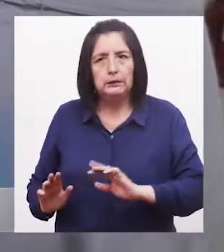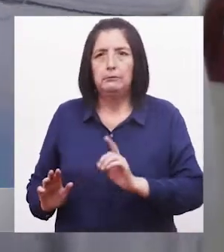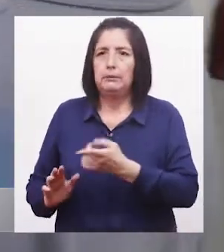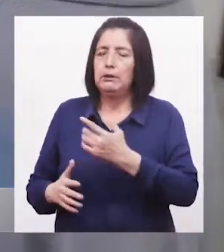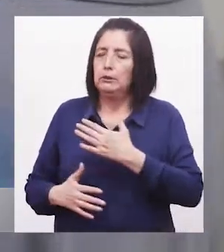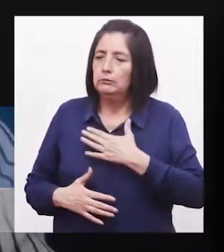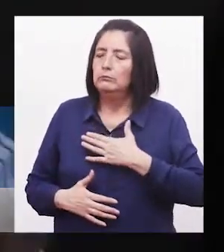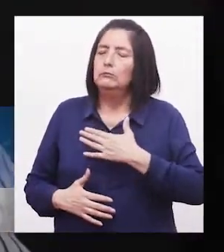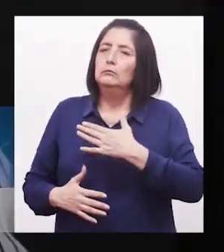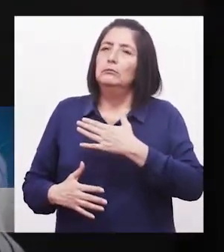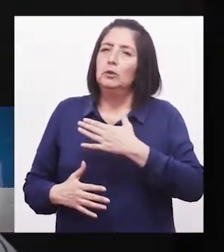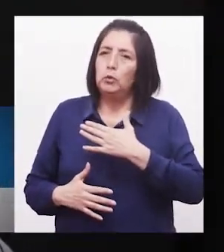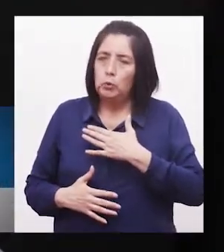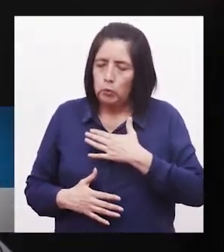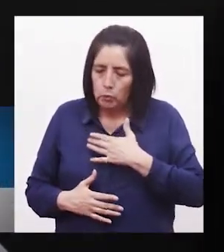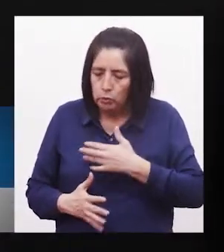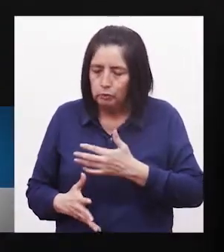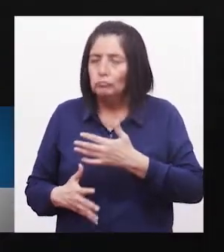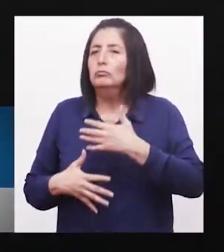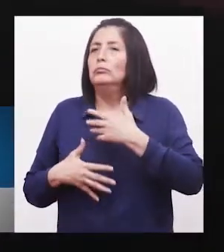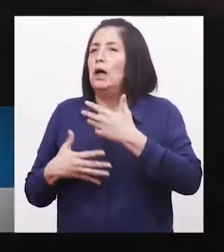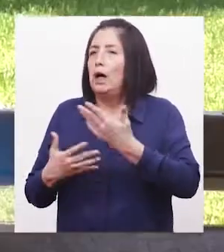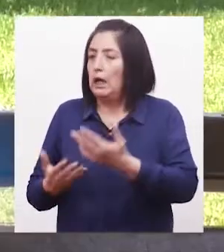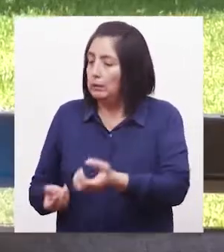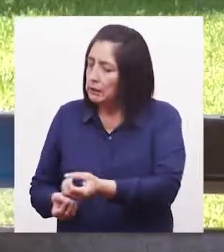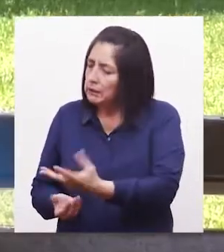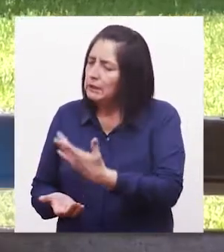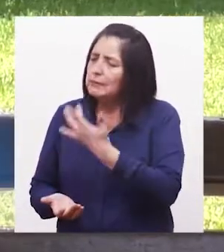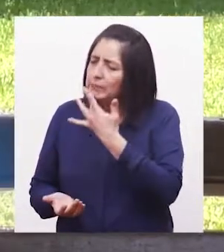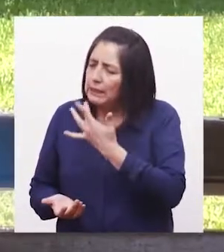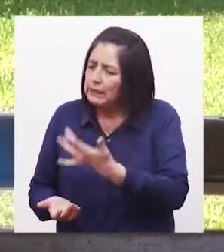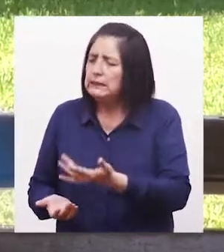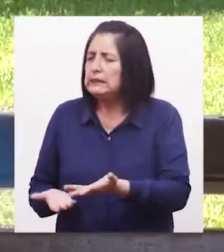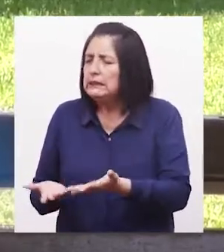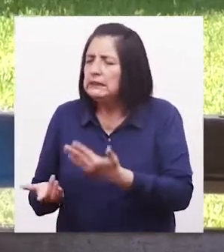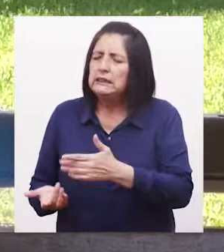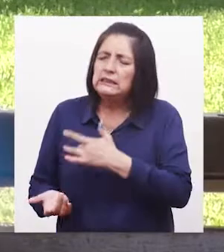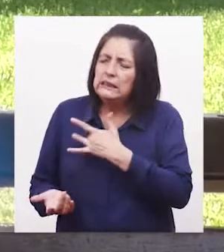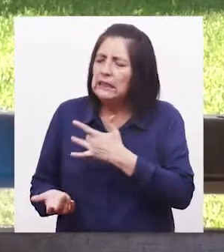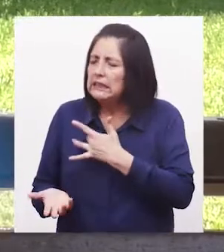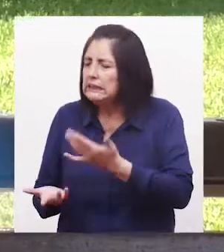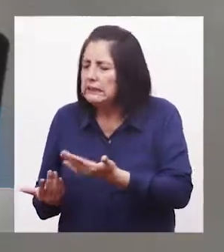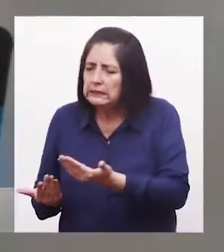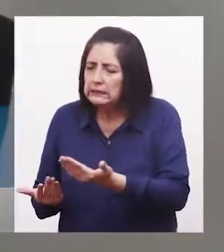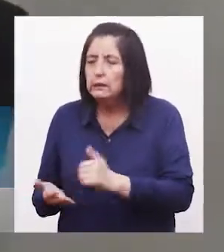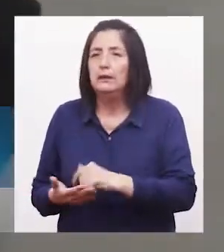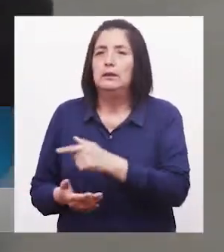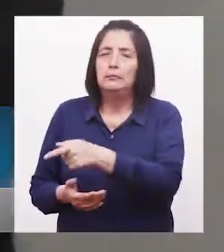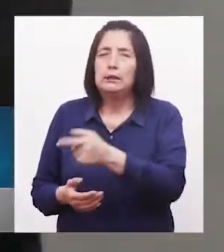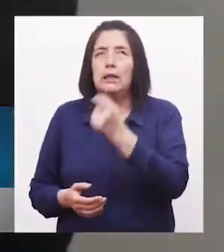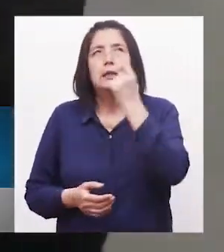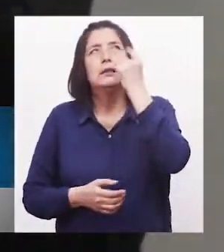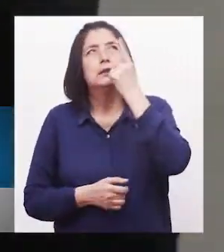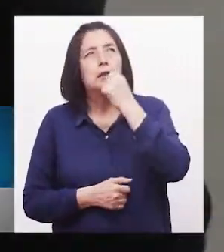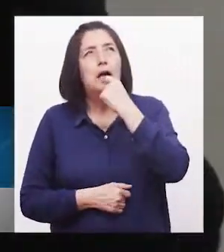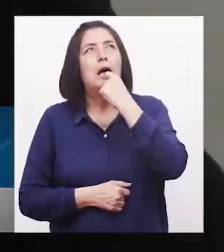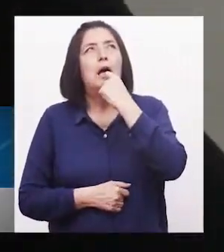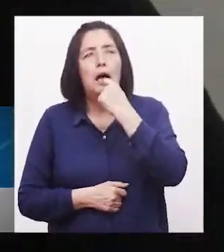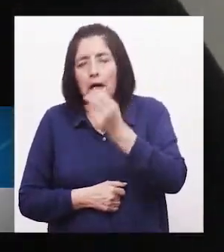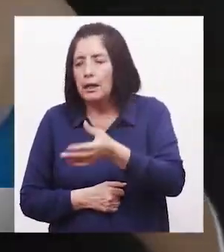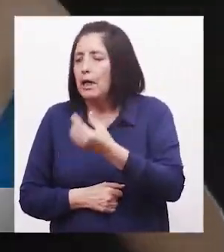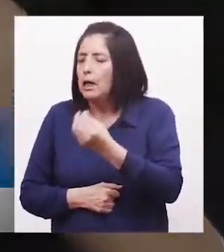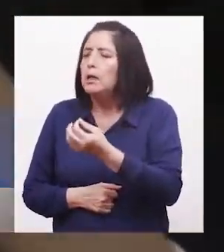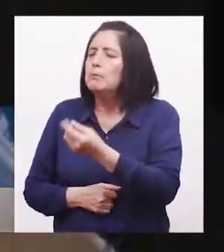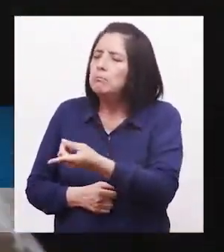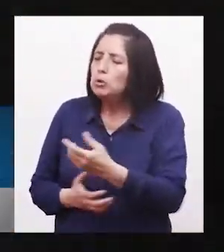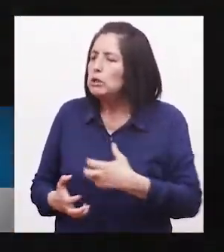respirar un poquito A que pueda decir qué es lo que siente en ese momento A que se dé cuenta por qué está sintiéndose